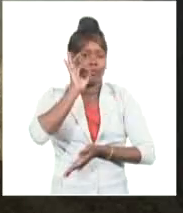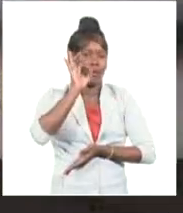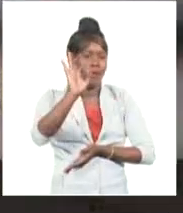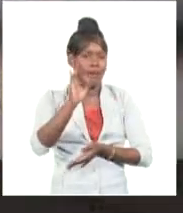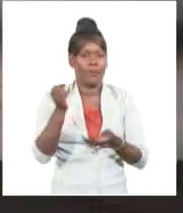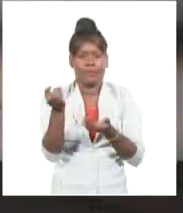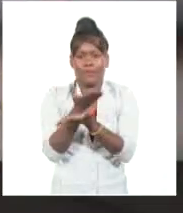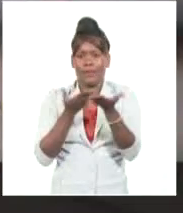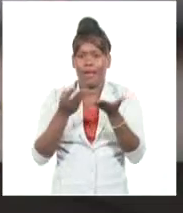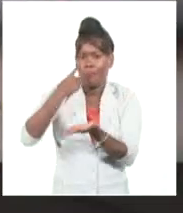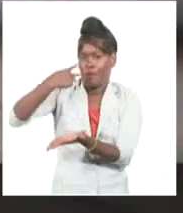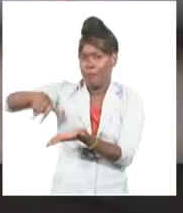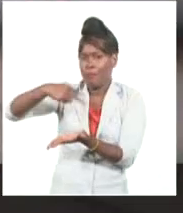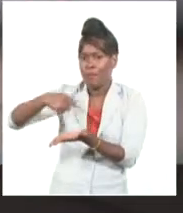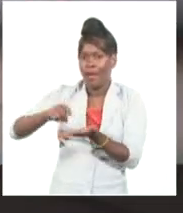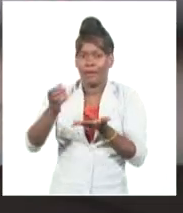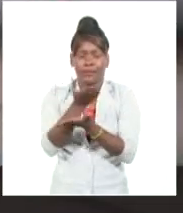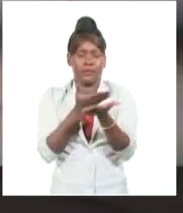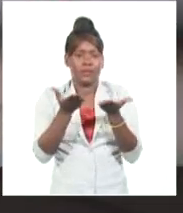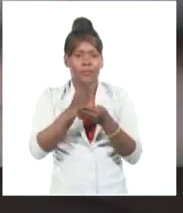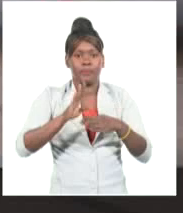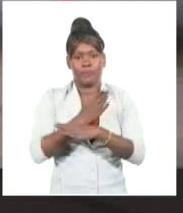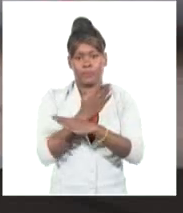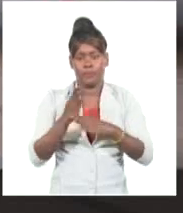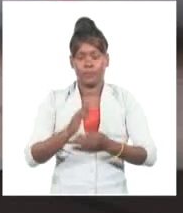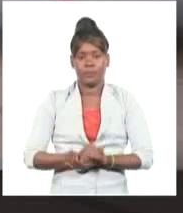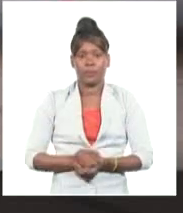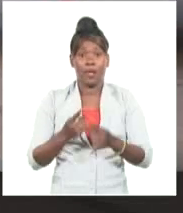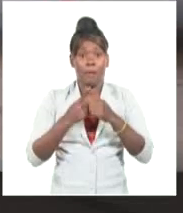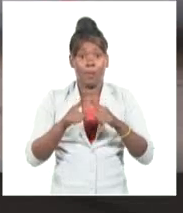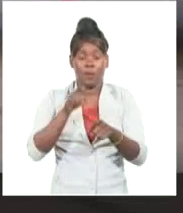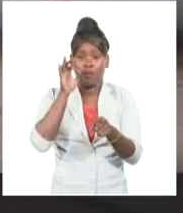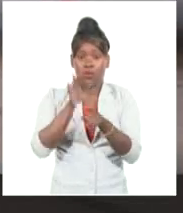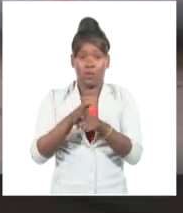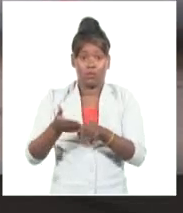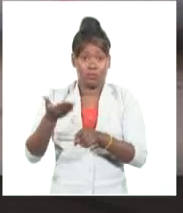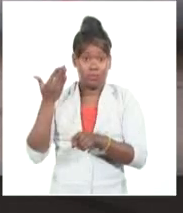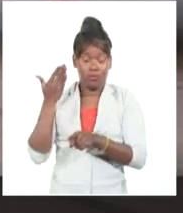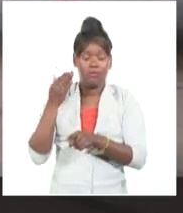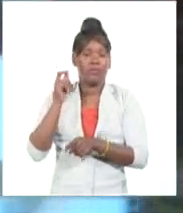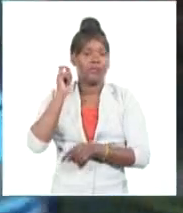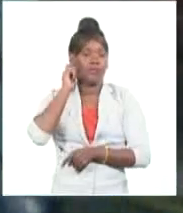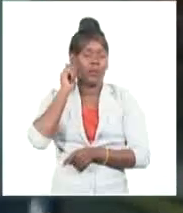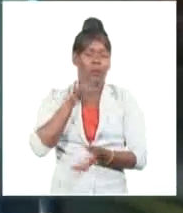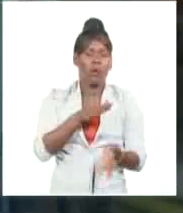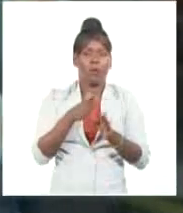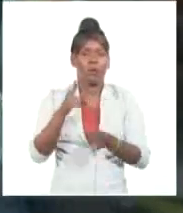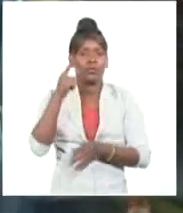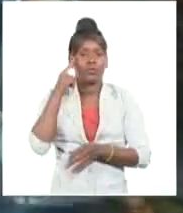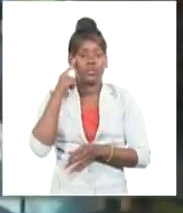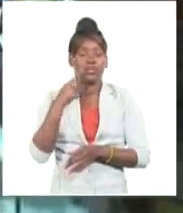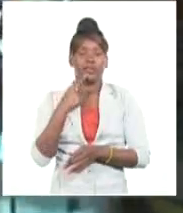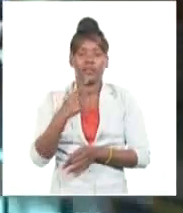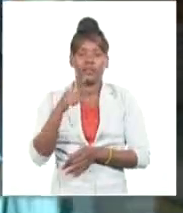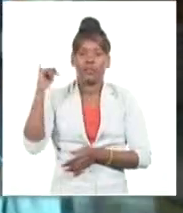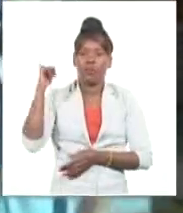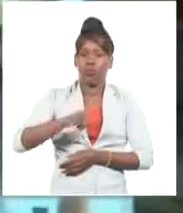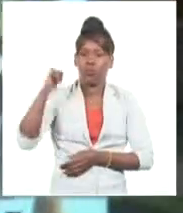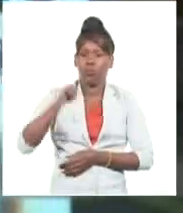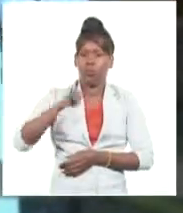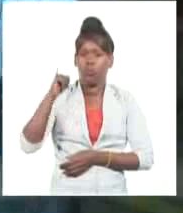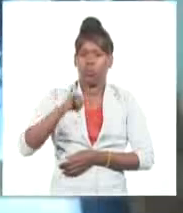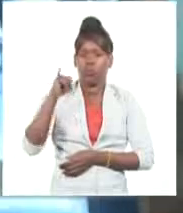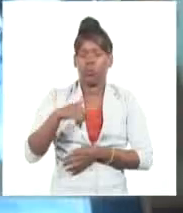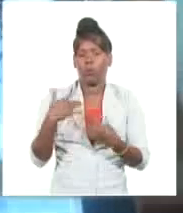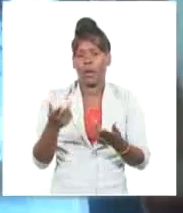pasado 6 de febrero, China reanudó los viajes turísticos en grupos hacia 20 naciones e incluyó a la mayor de las Antillas, que pretende